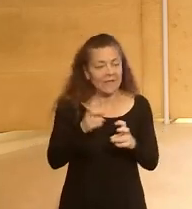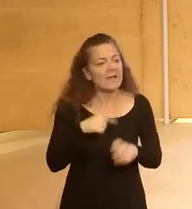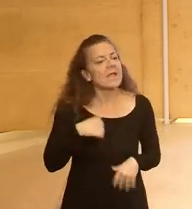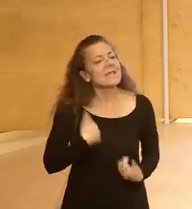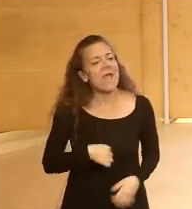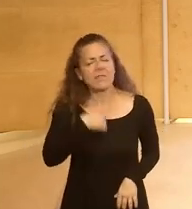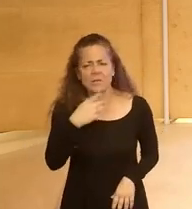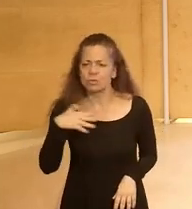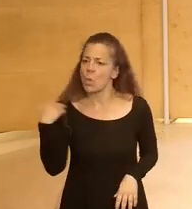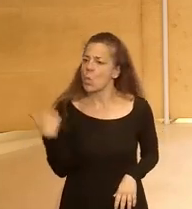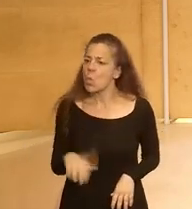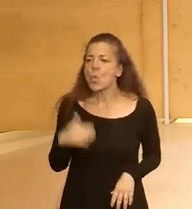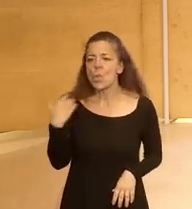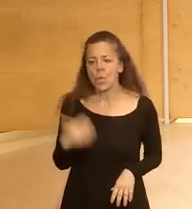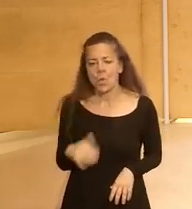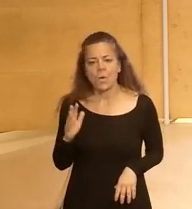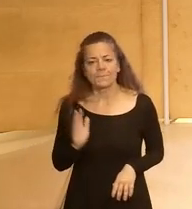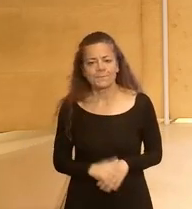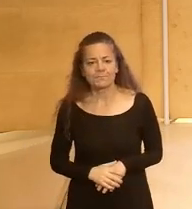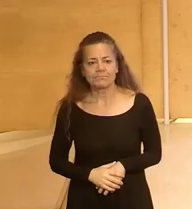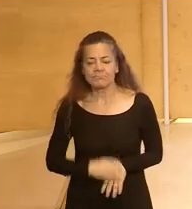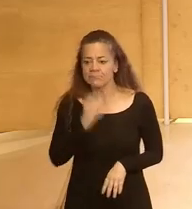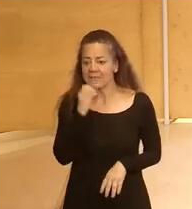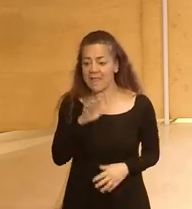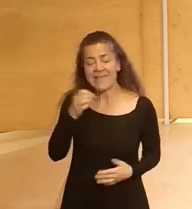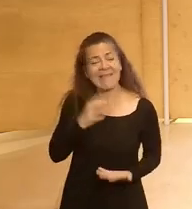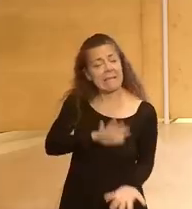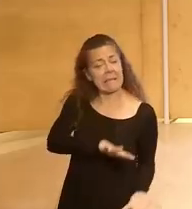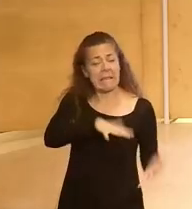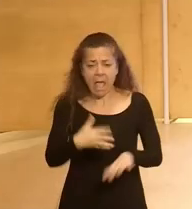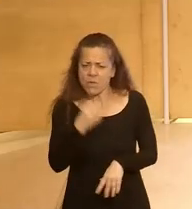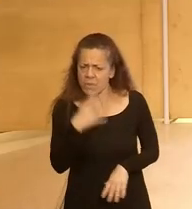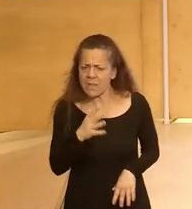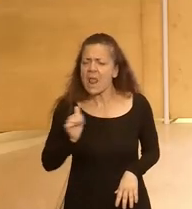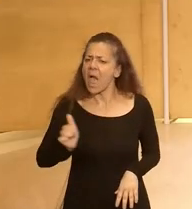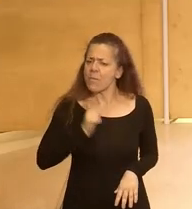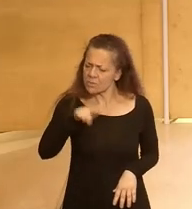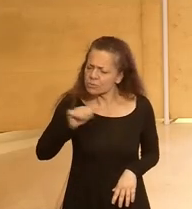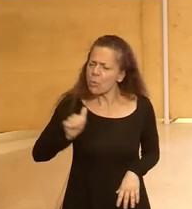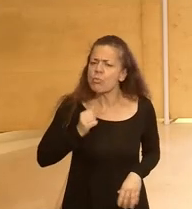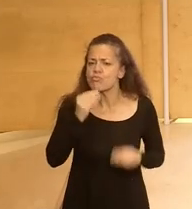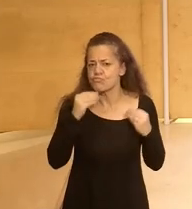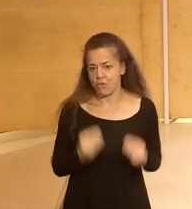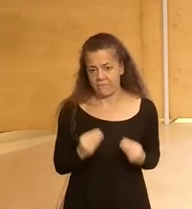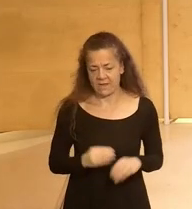caray que salto dio nuestro país y que bien aprovechamos esta oportunidad